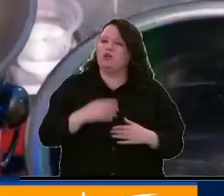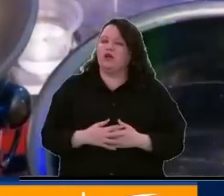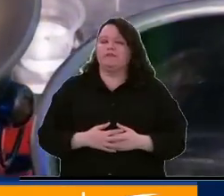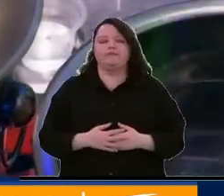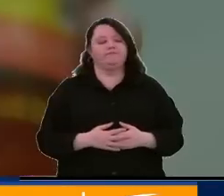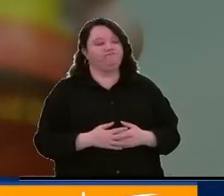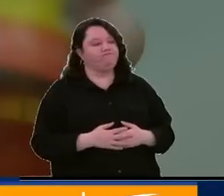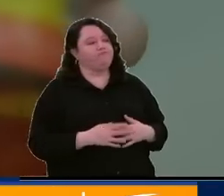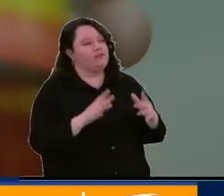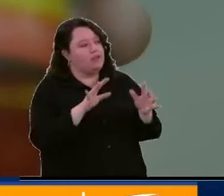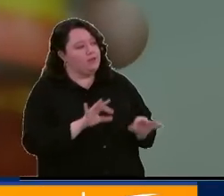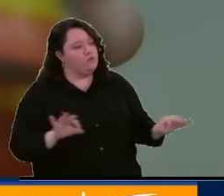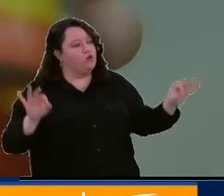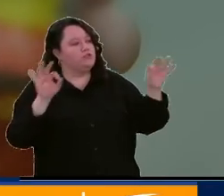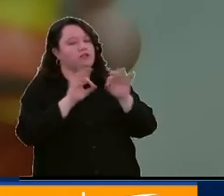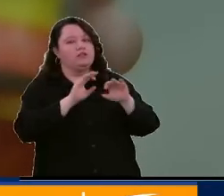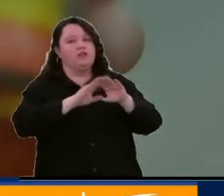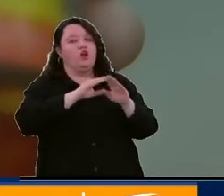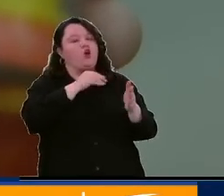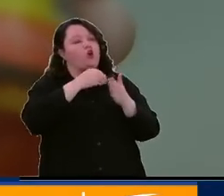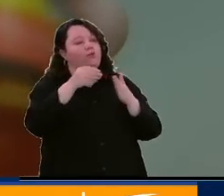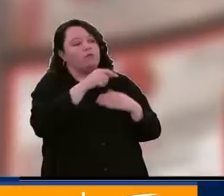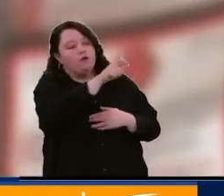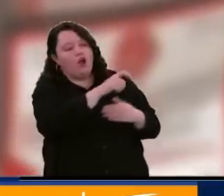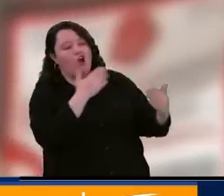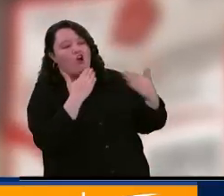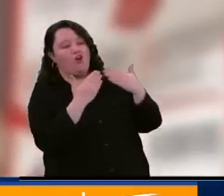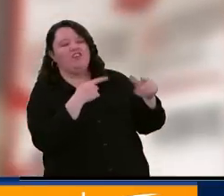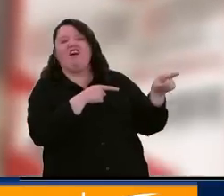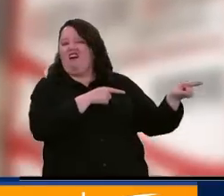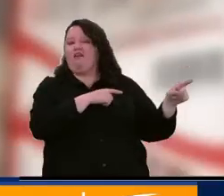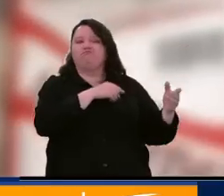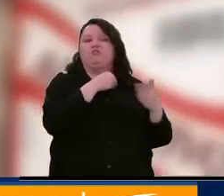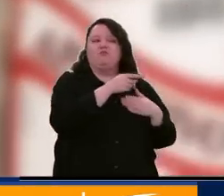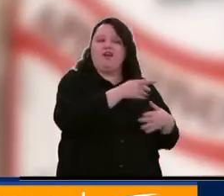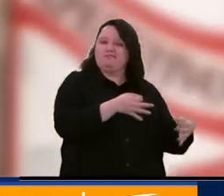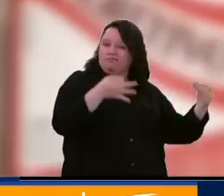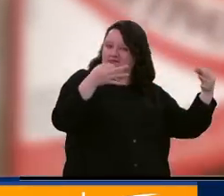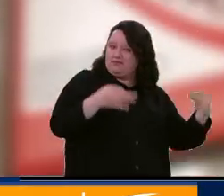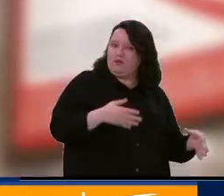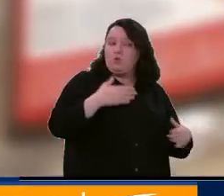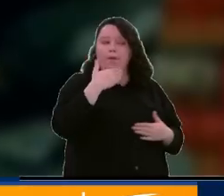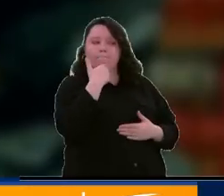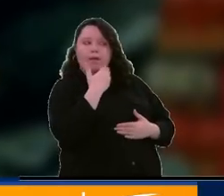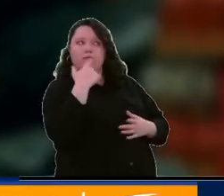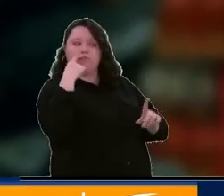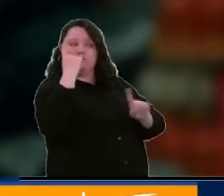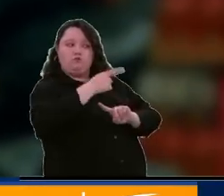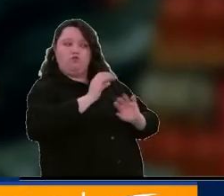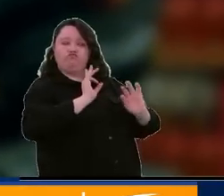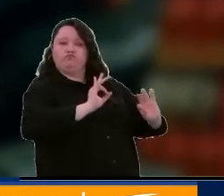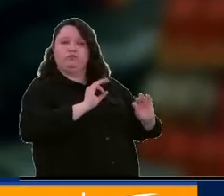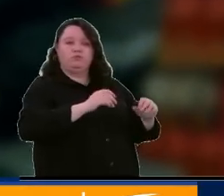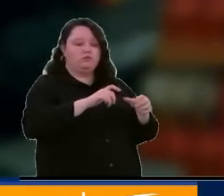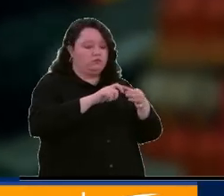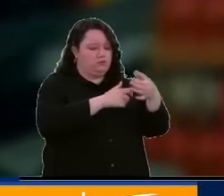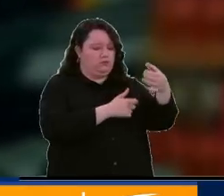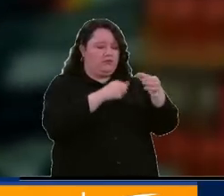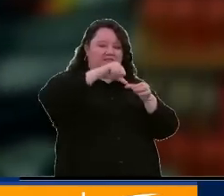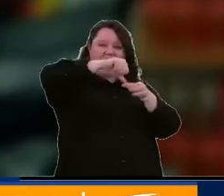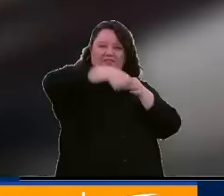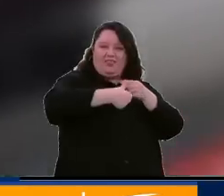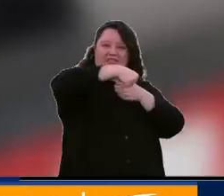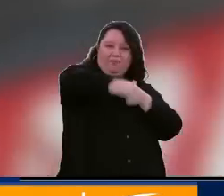Importante tener y comprarlo siempre en sitios de confianza, que le genere a usted la seguridad, que tenga los permisos respectivos, revise el rotulado, revise